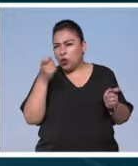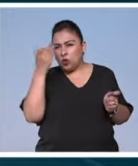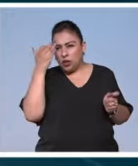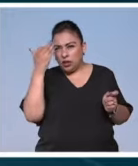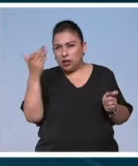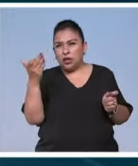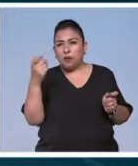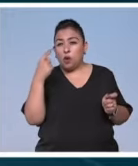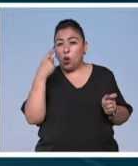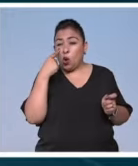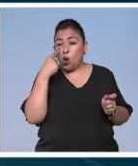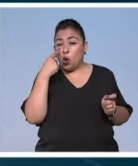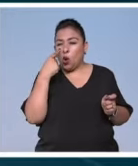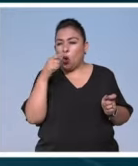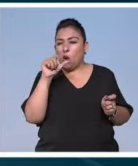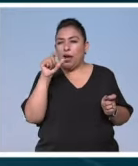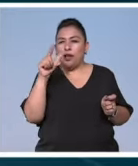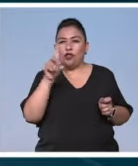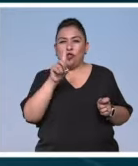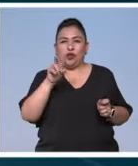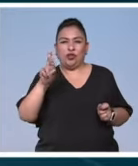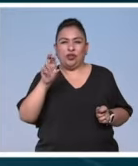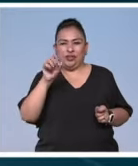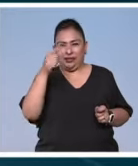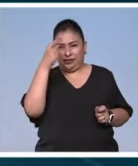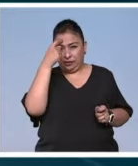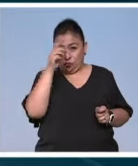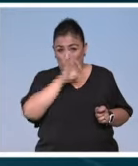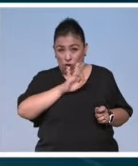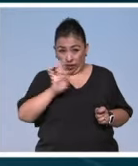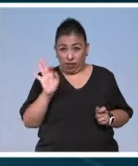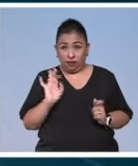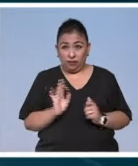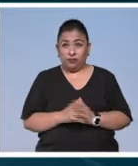tiempo así como con el ojo de Agamotto del Doctor Strange ¿será posible?